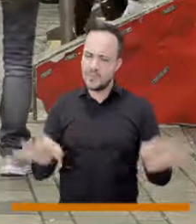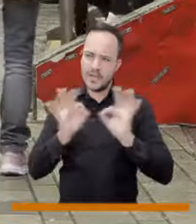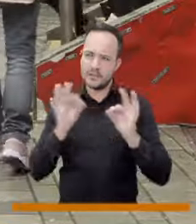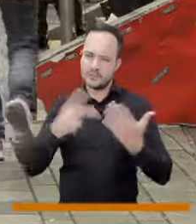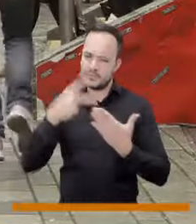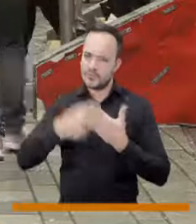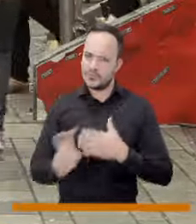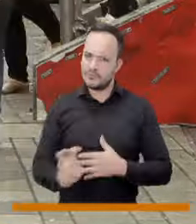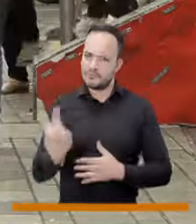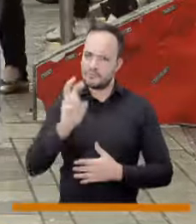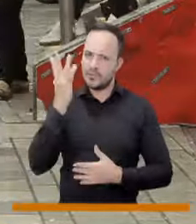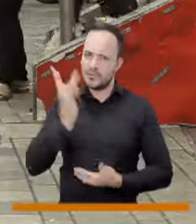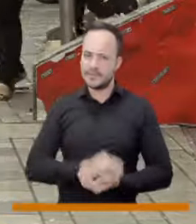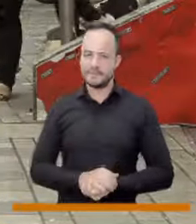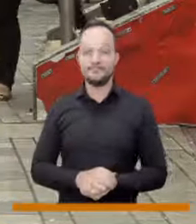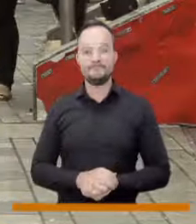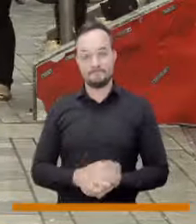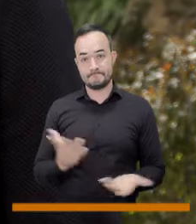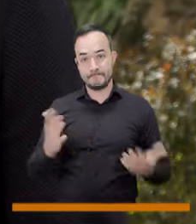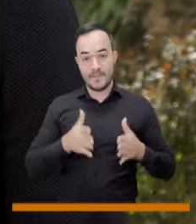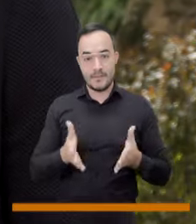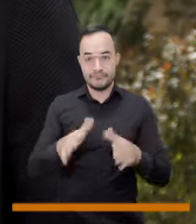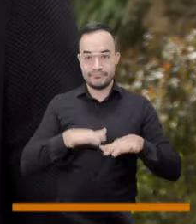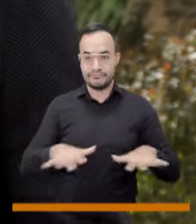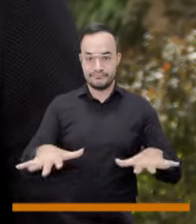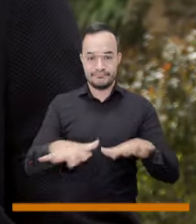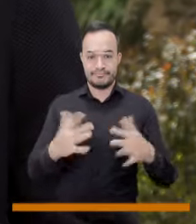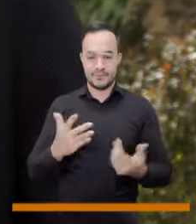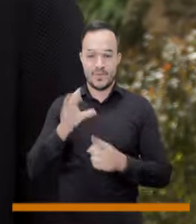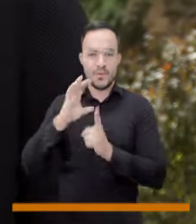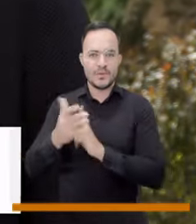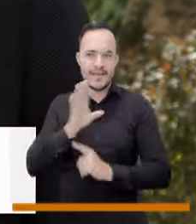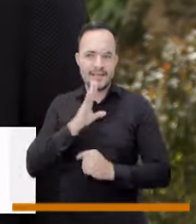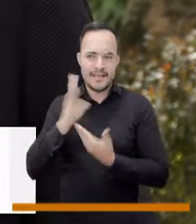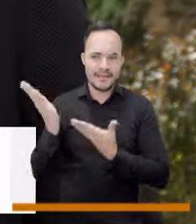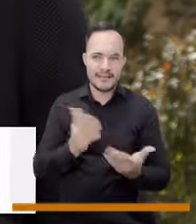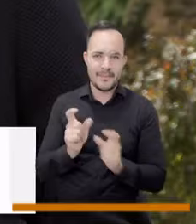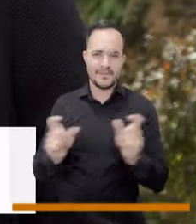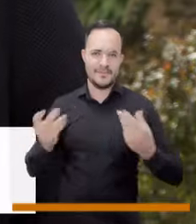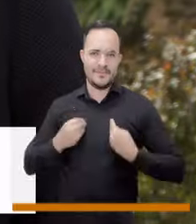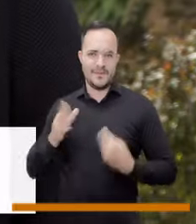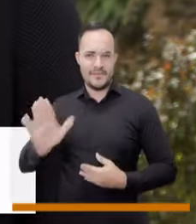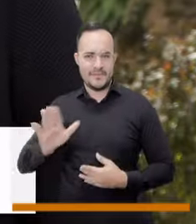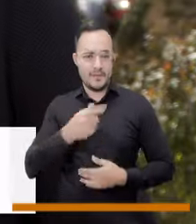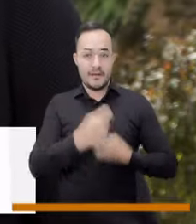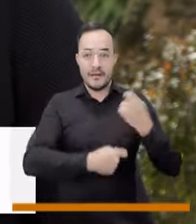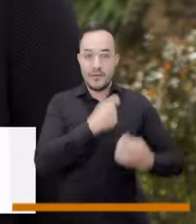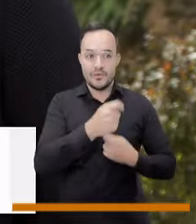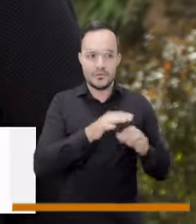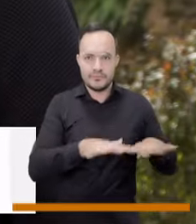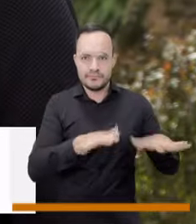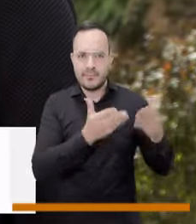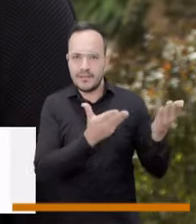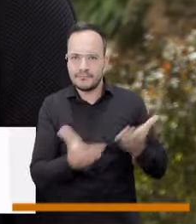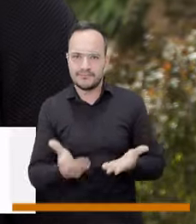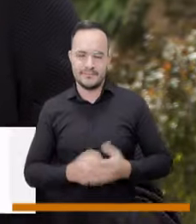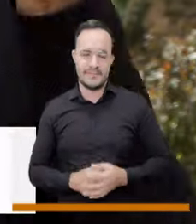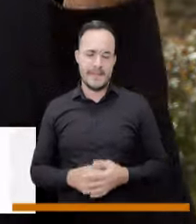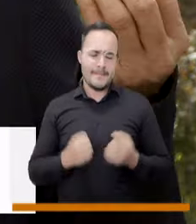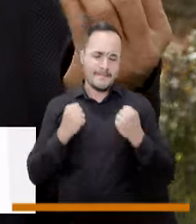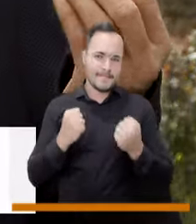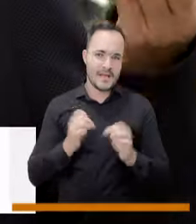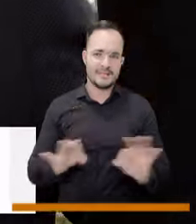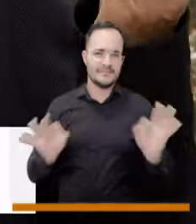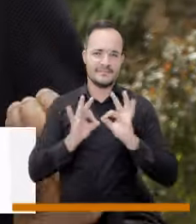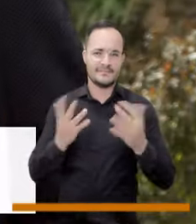esto es clave en el proyecto la serpiente la cultura de bella playa la dan los habitantes la del comercio pero ante todo la la